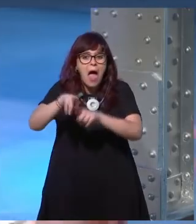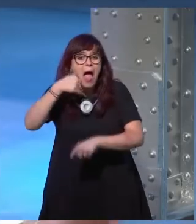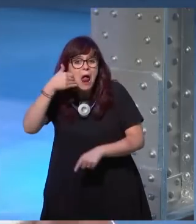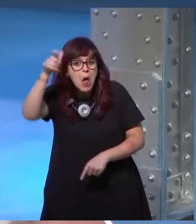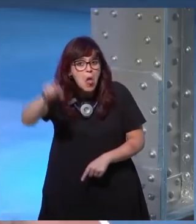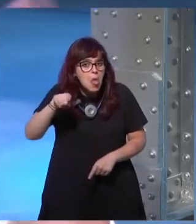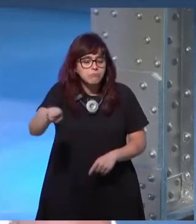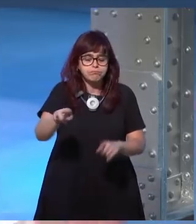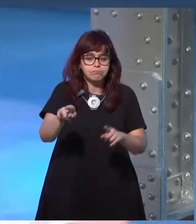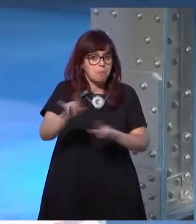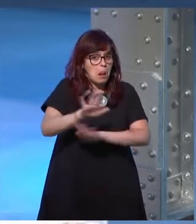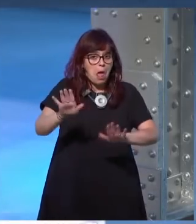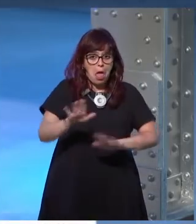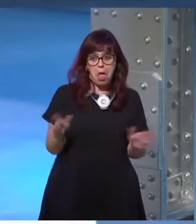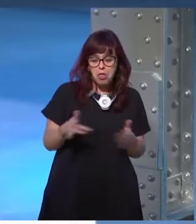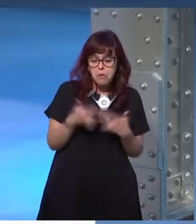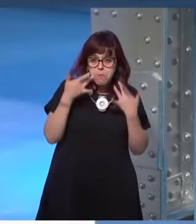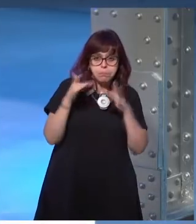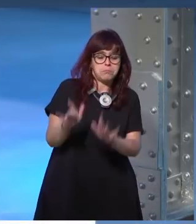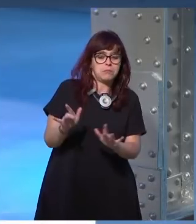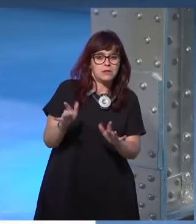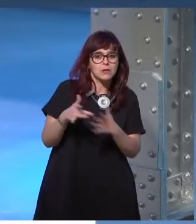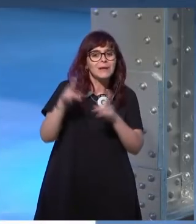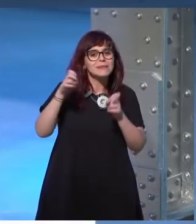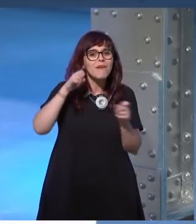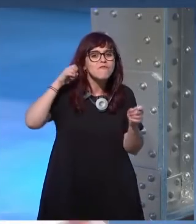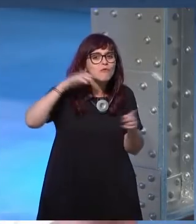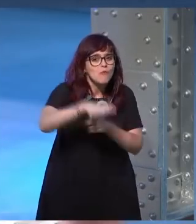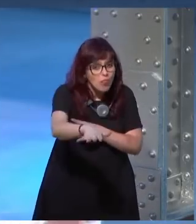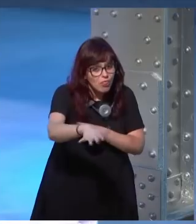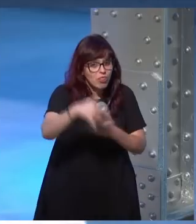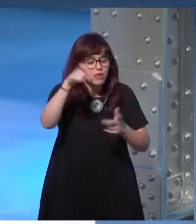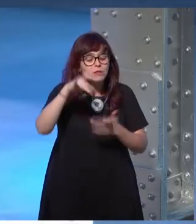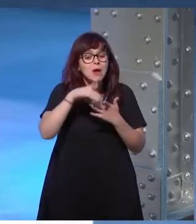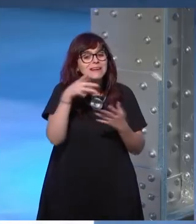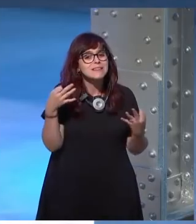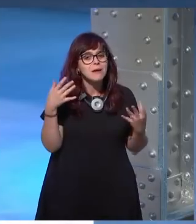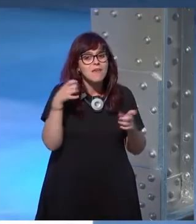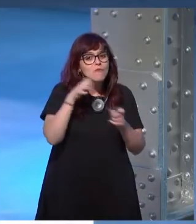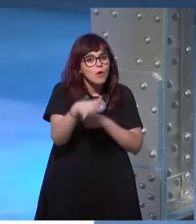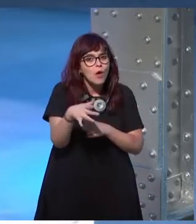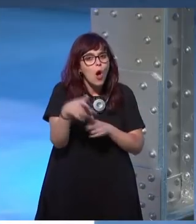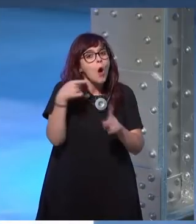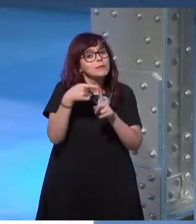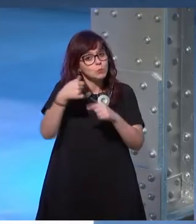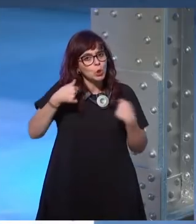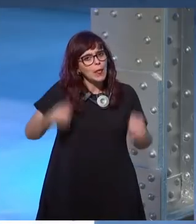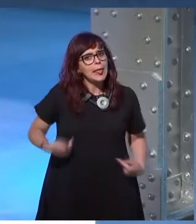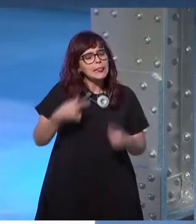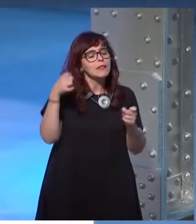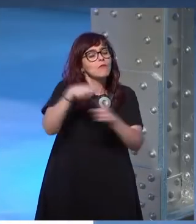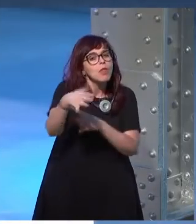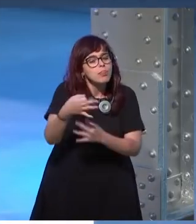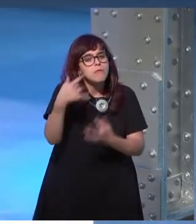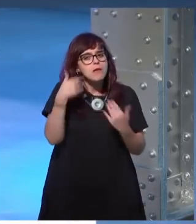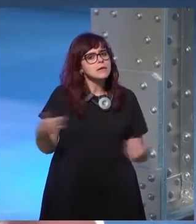creo que lo de la influencia en realidad tiene una consecuencia que es la responsabilidad y creo que tienes